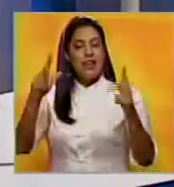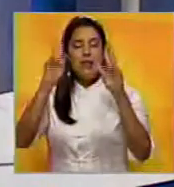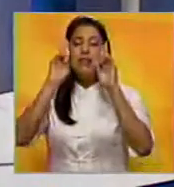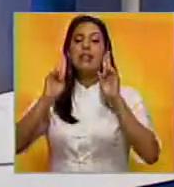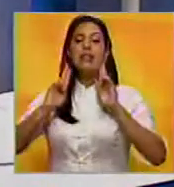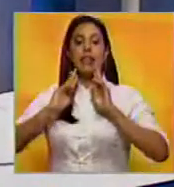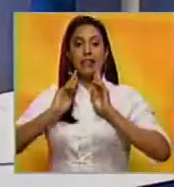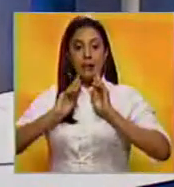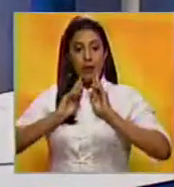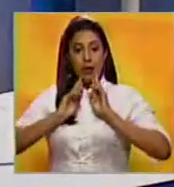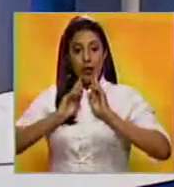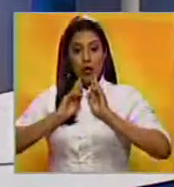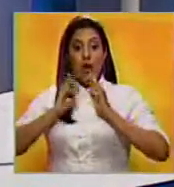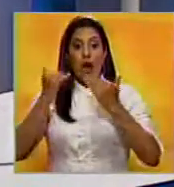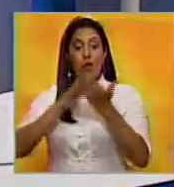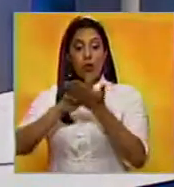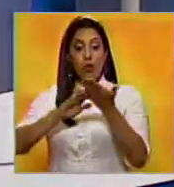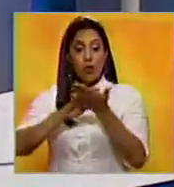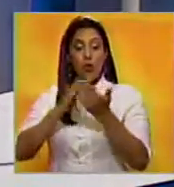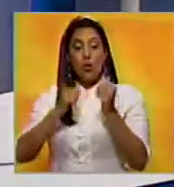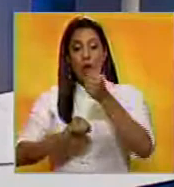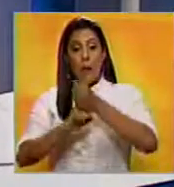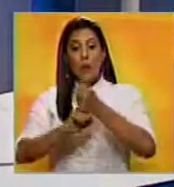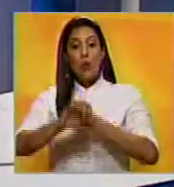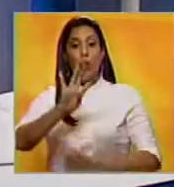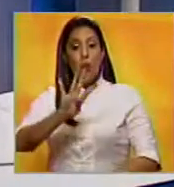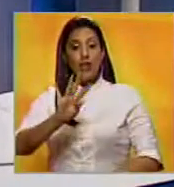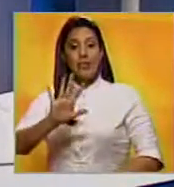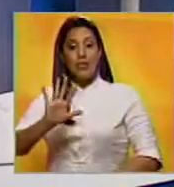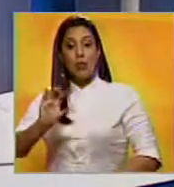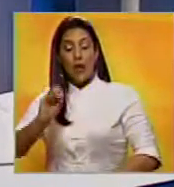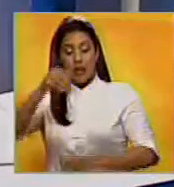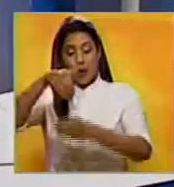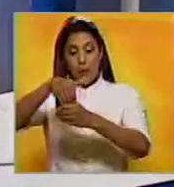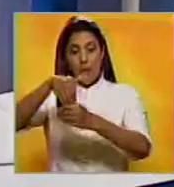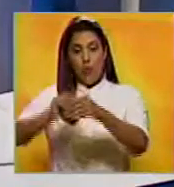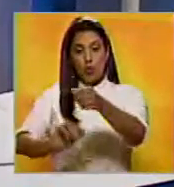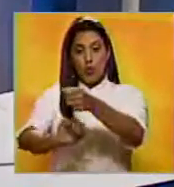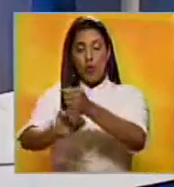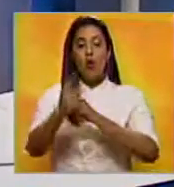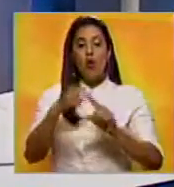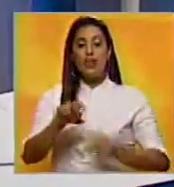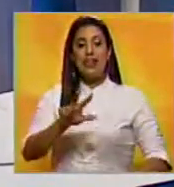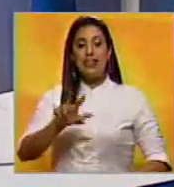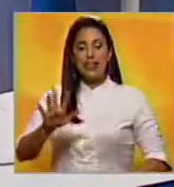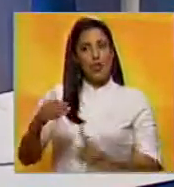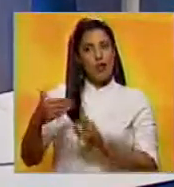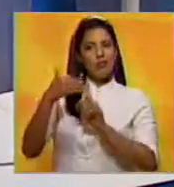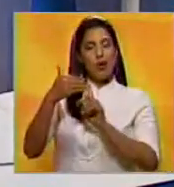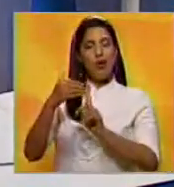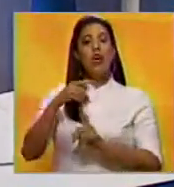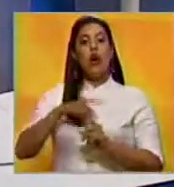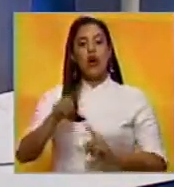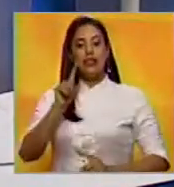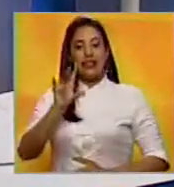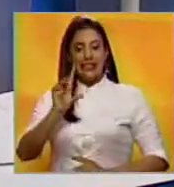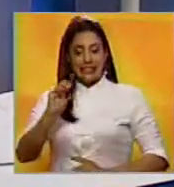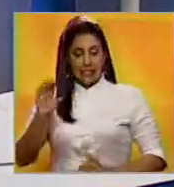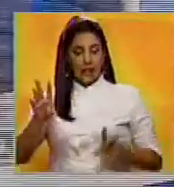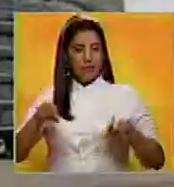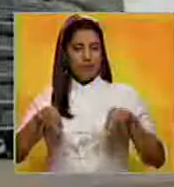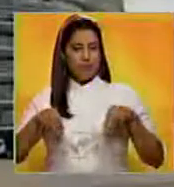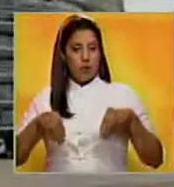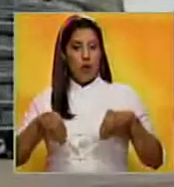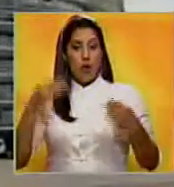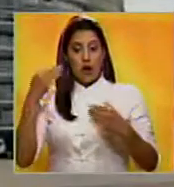transparentes, en una resolución respaldada por 450 votos a favor, 35 en contra y 100 abstenciones.